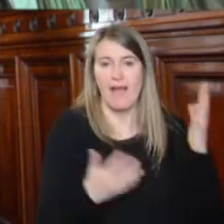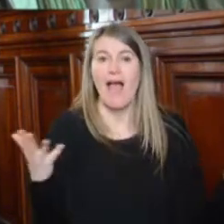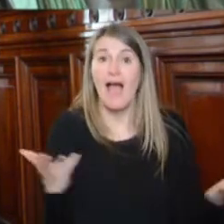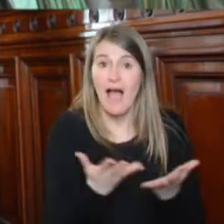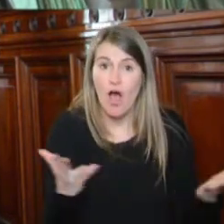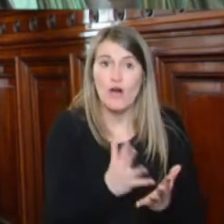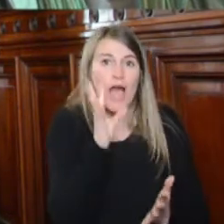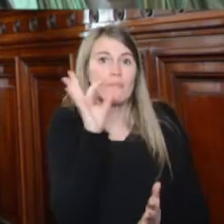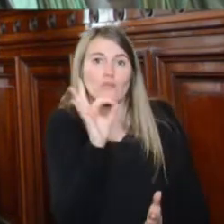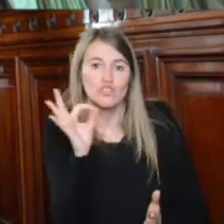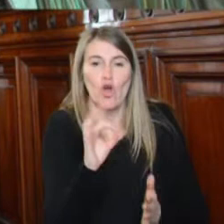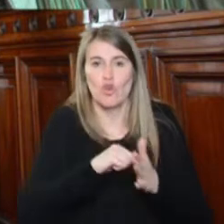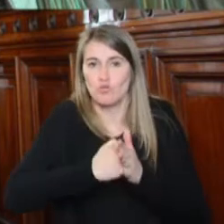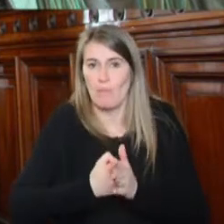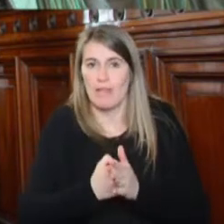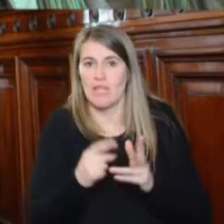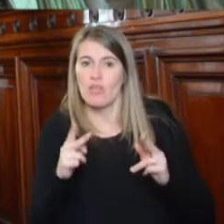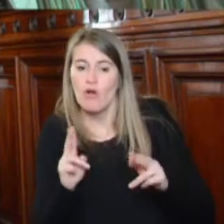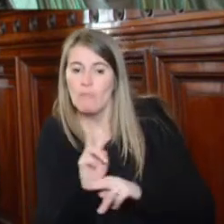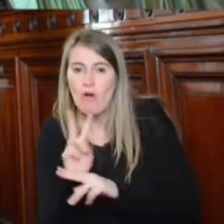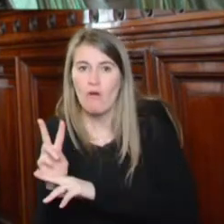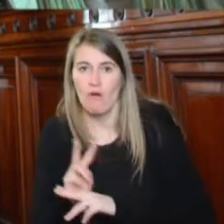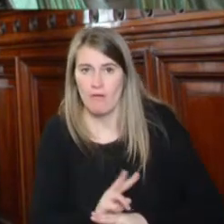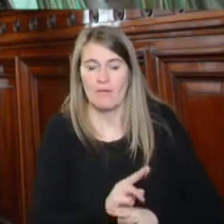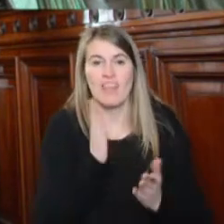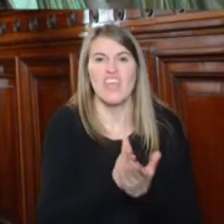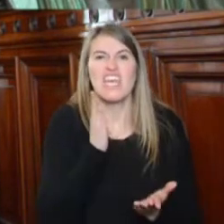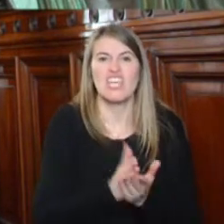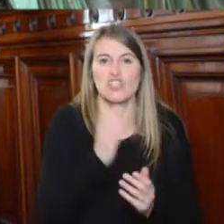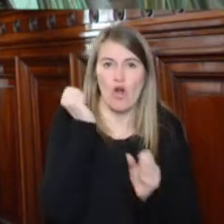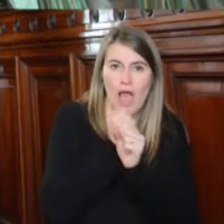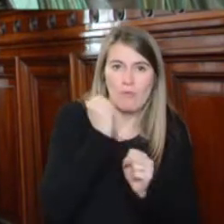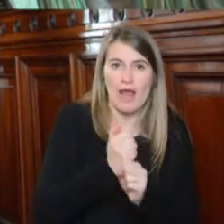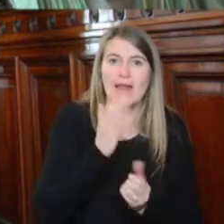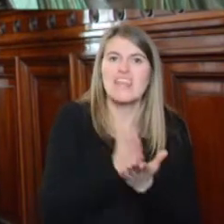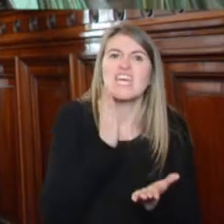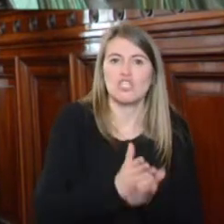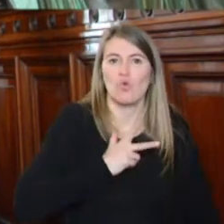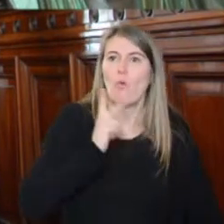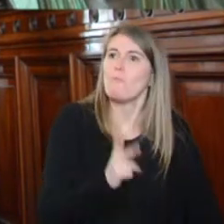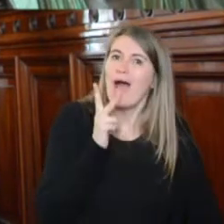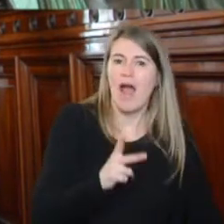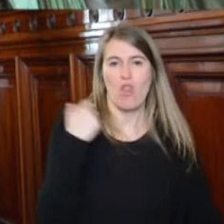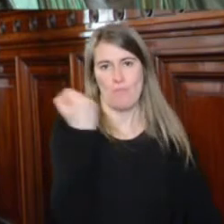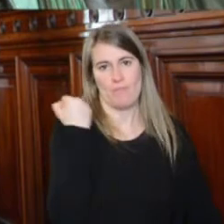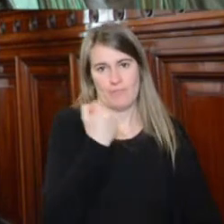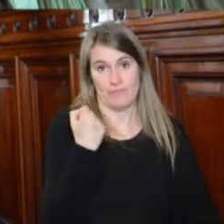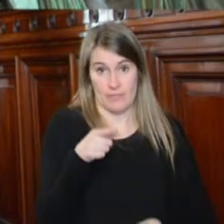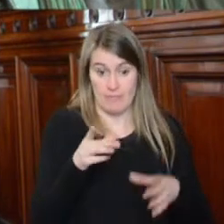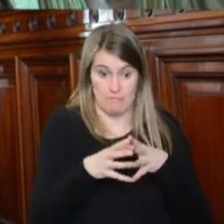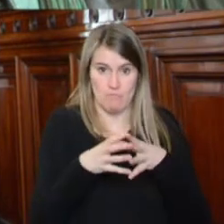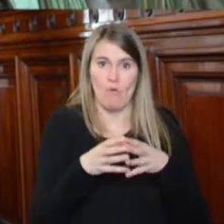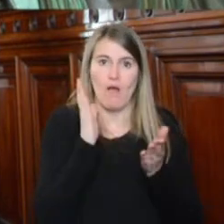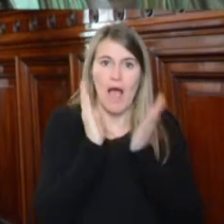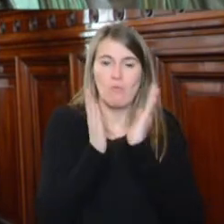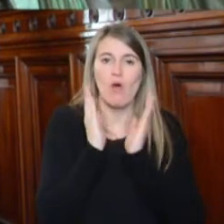provisoriamente suspendido mediante una medida cautelar. Los derechos laborales son derechos humanos fundamentales. En ese contexto, los abogados laboralistas son